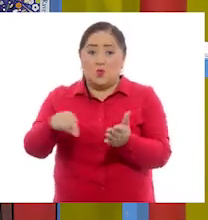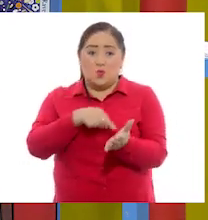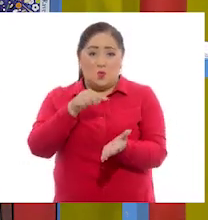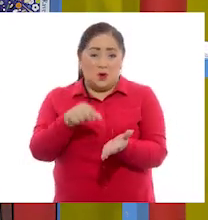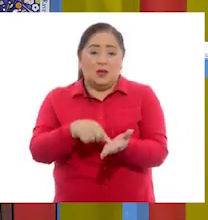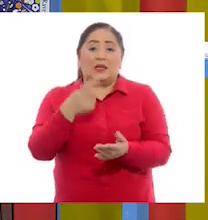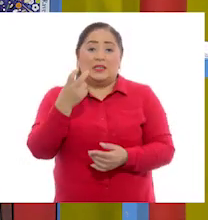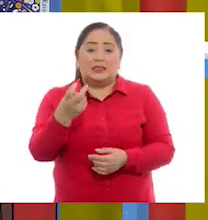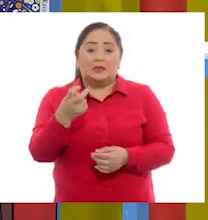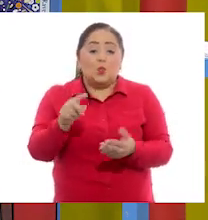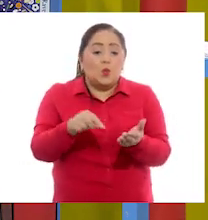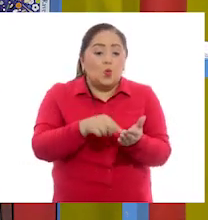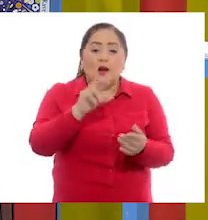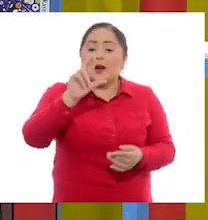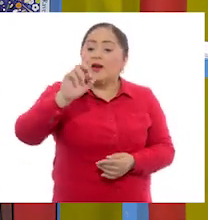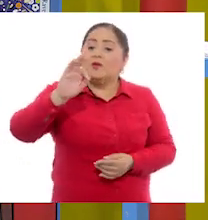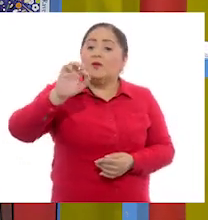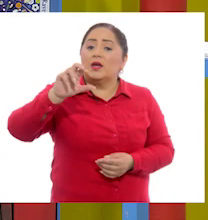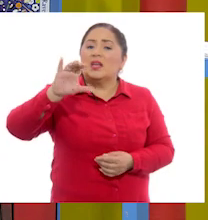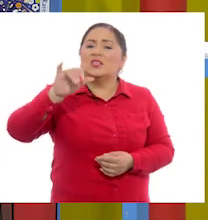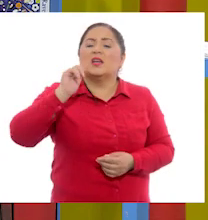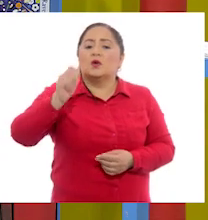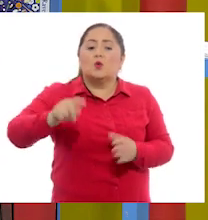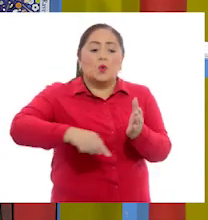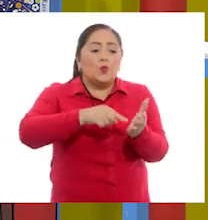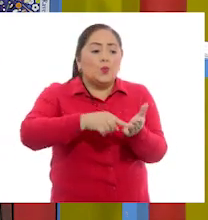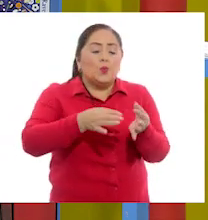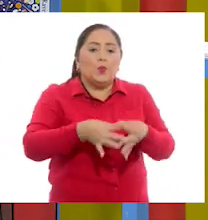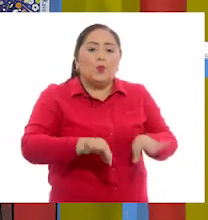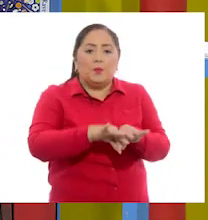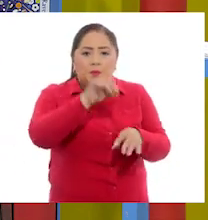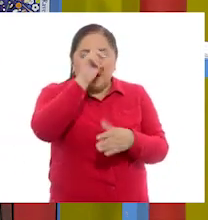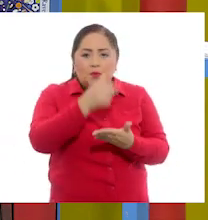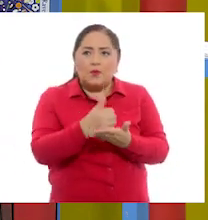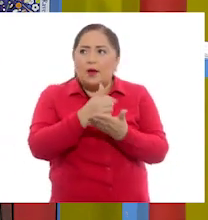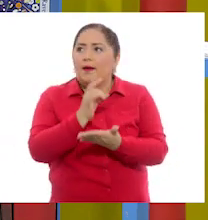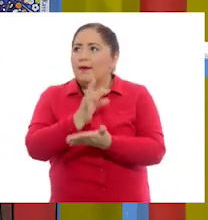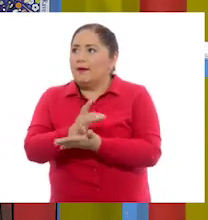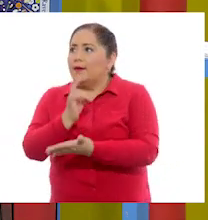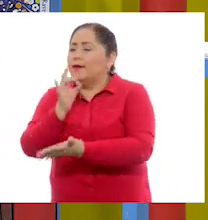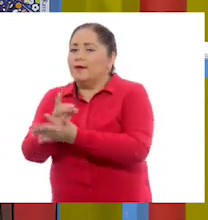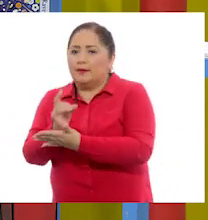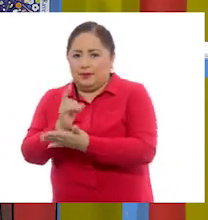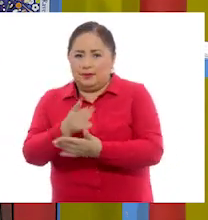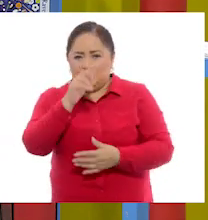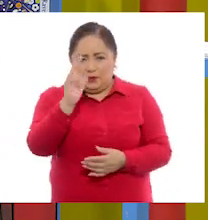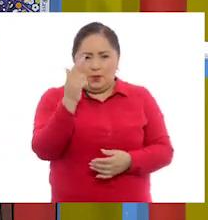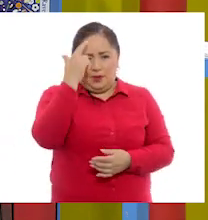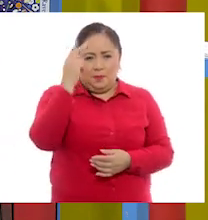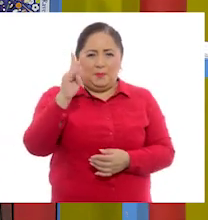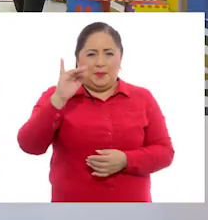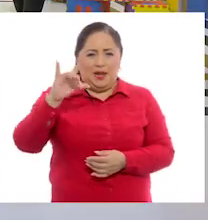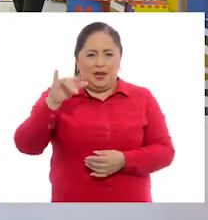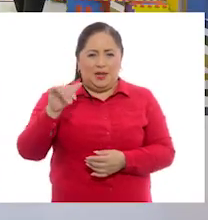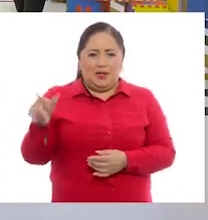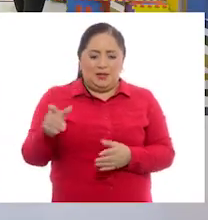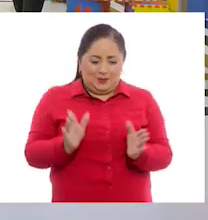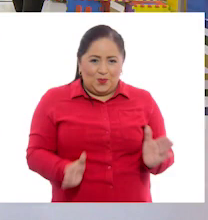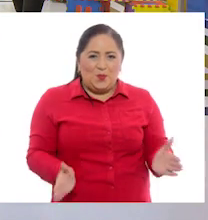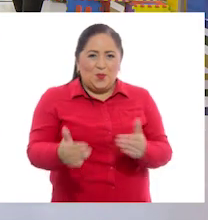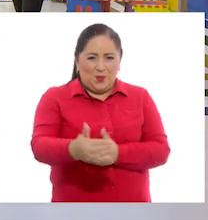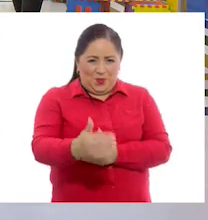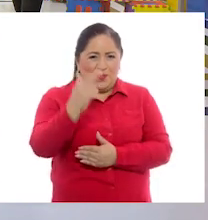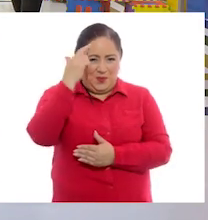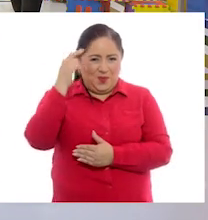referencia son los lugares importantes que nos van a ayudar a ubicar. ¿Se acuerdan cuando Pili se ubicaba en el cubo?